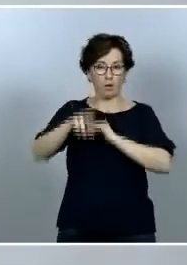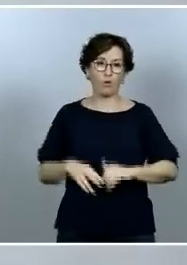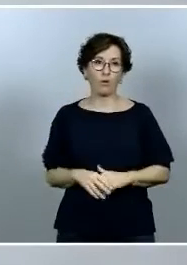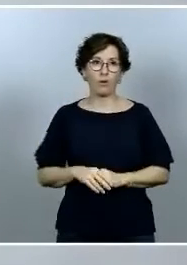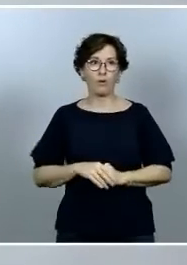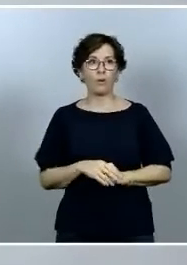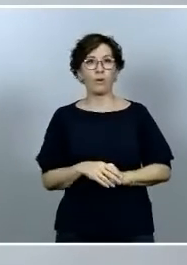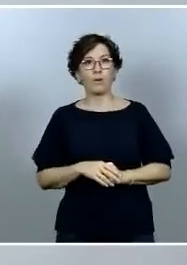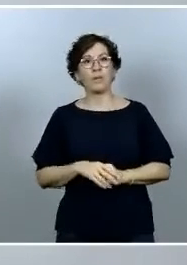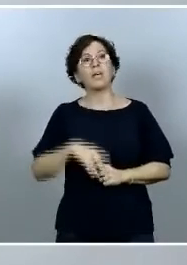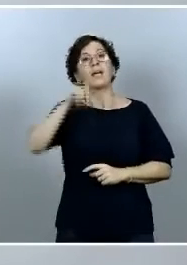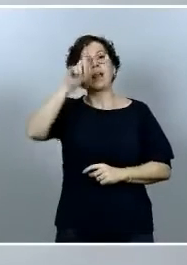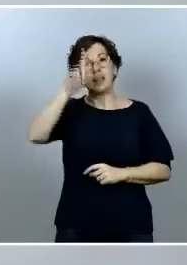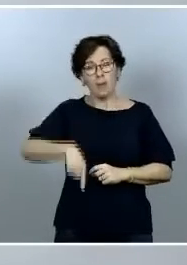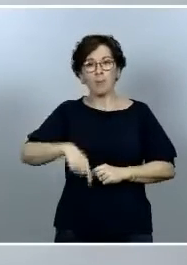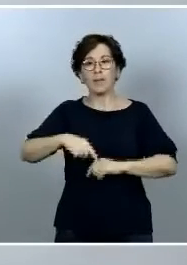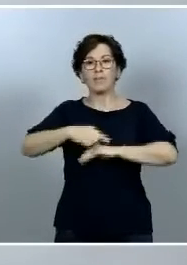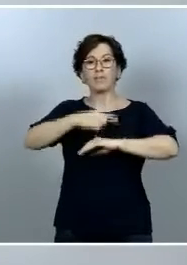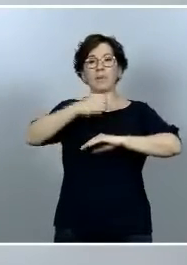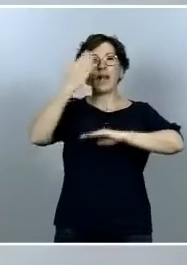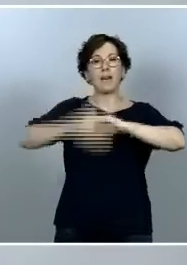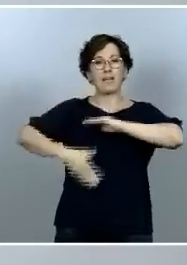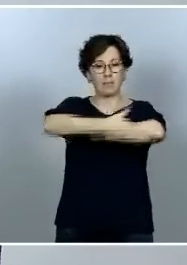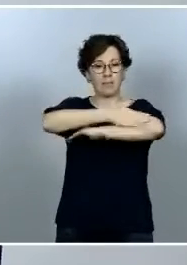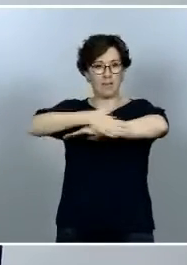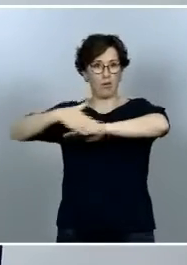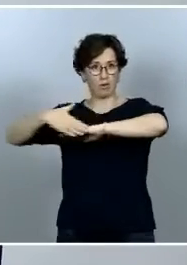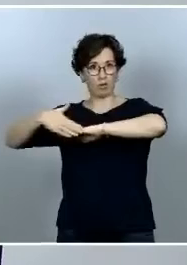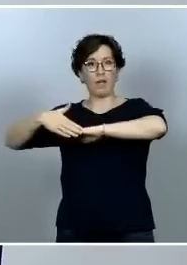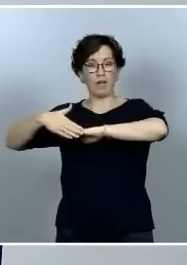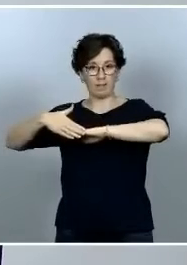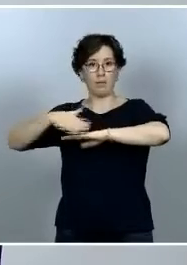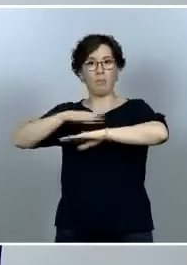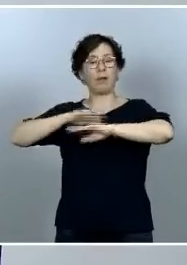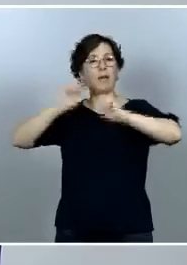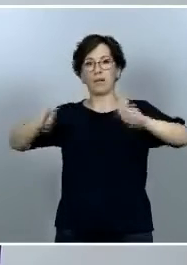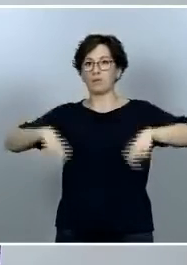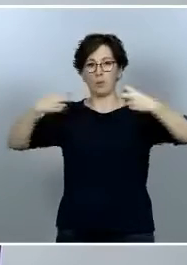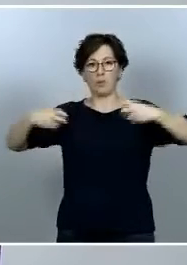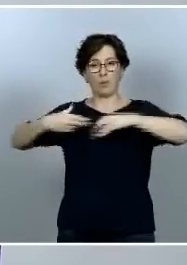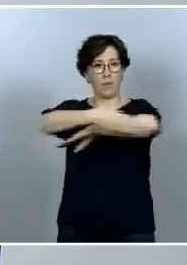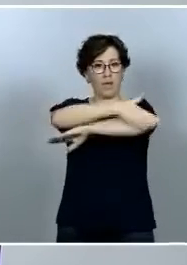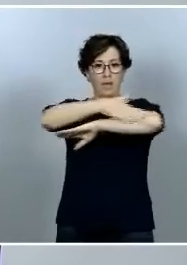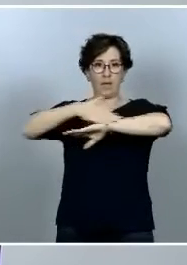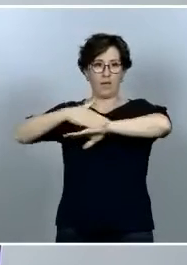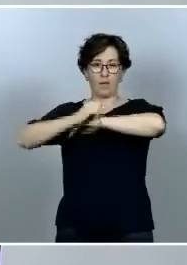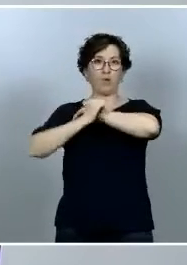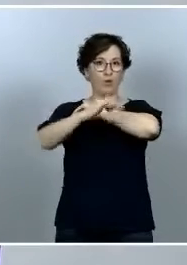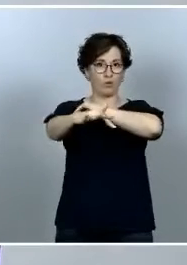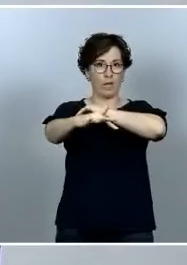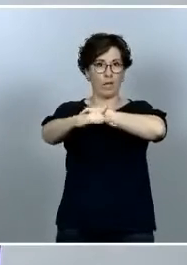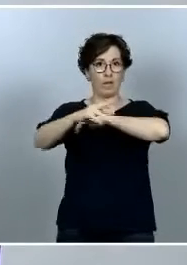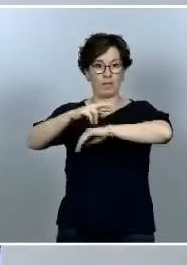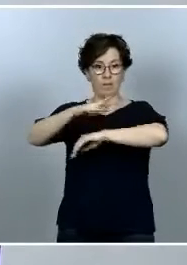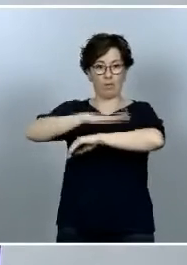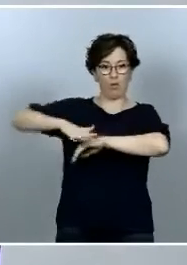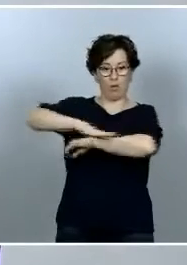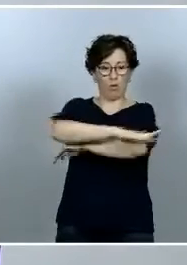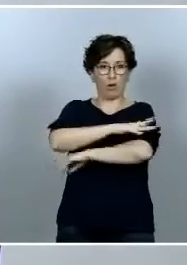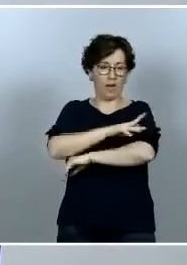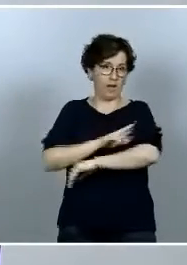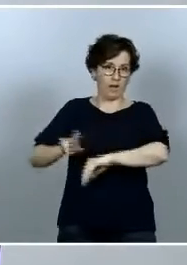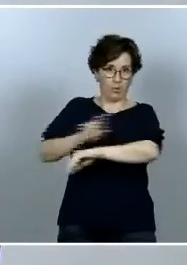la demarcación de costas para la restauración de la línea de costa y la recuperación de una buena zona y